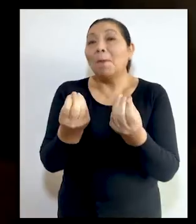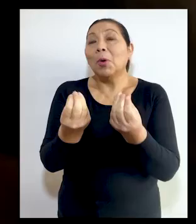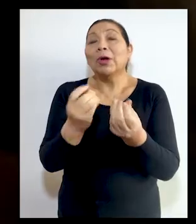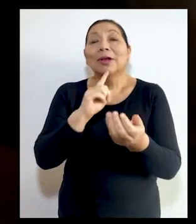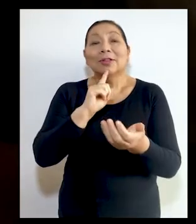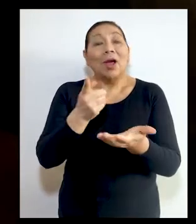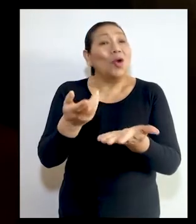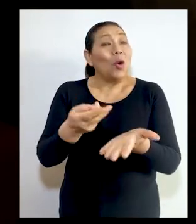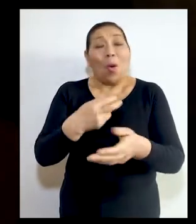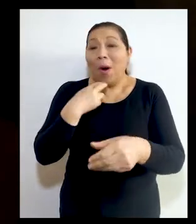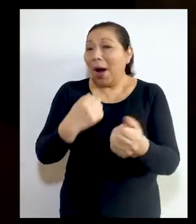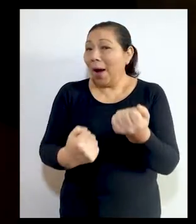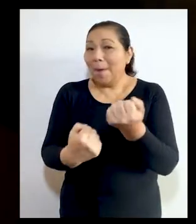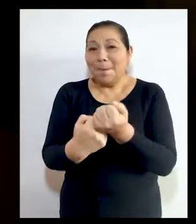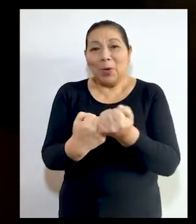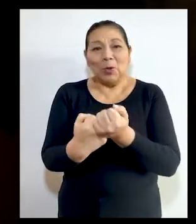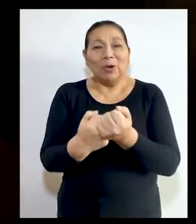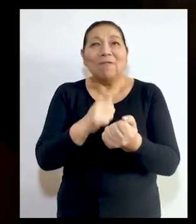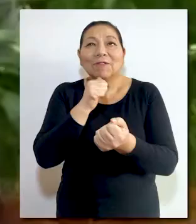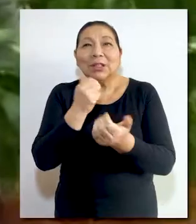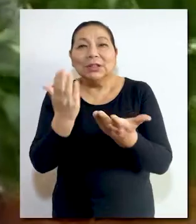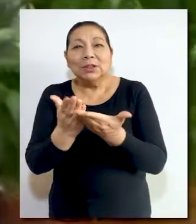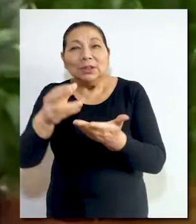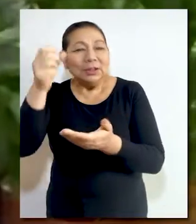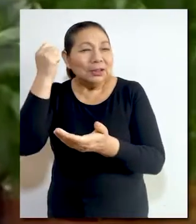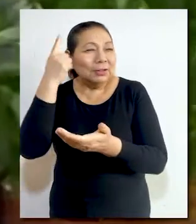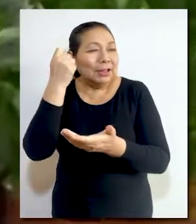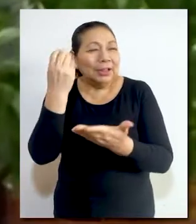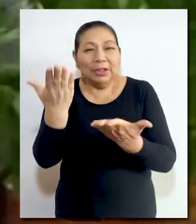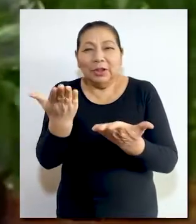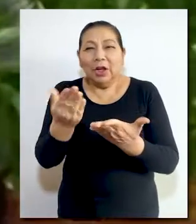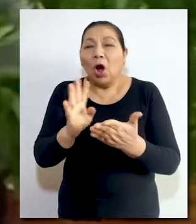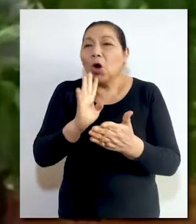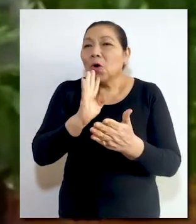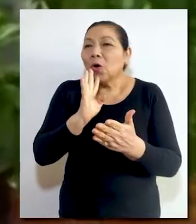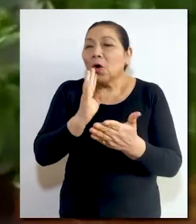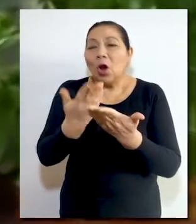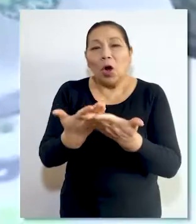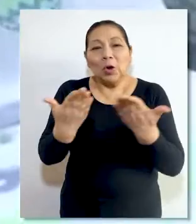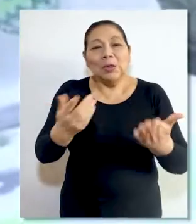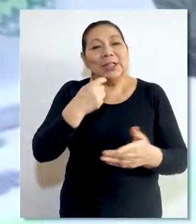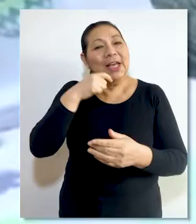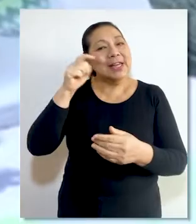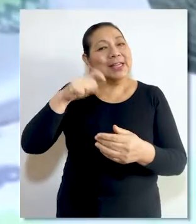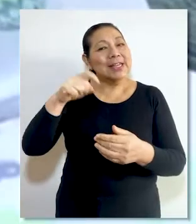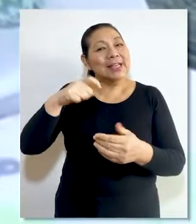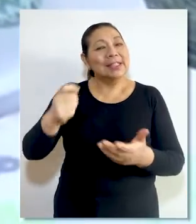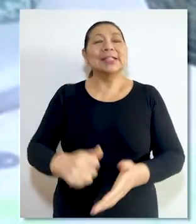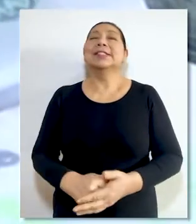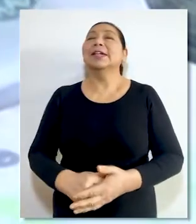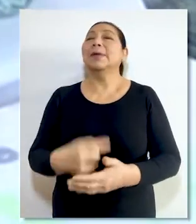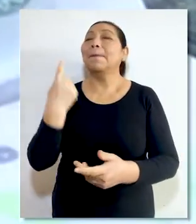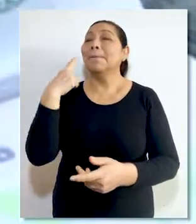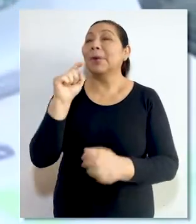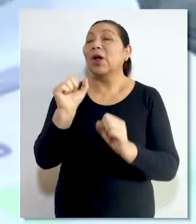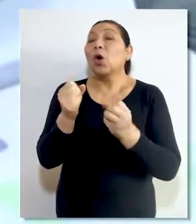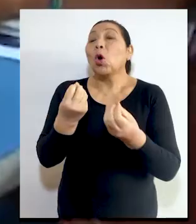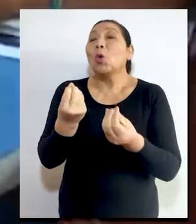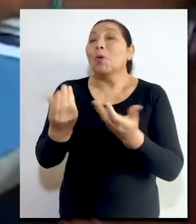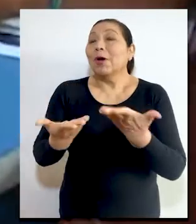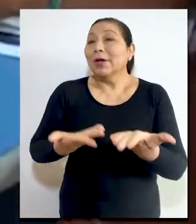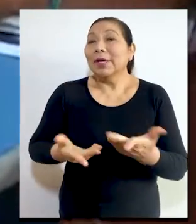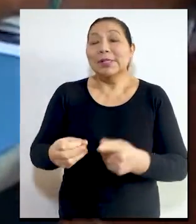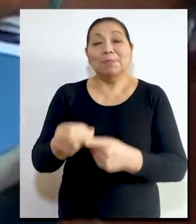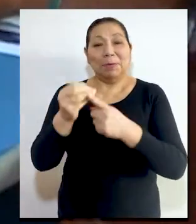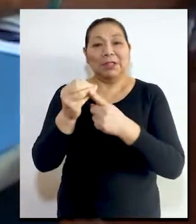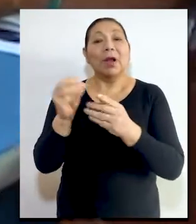al estar desnaturalizada su capacidad de comprensión por no contar con las herramientas cognitivas necesarias, tal condición